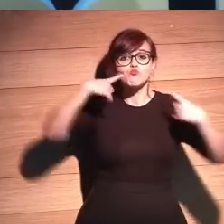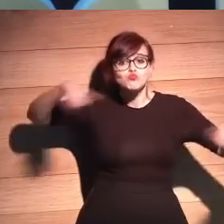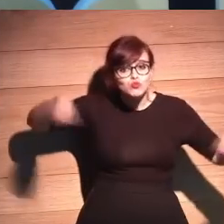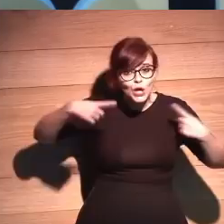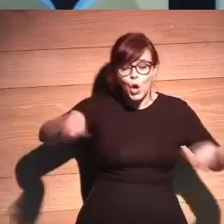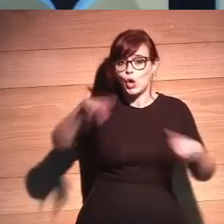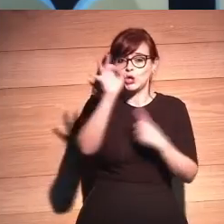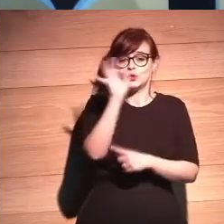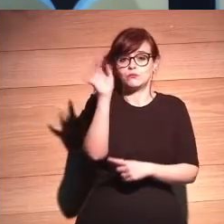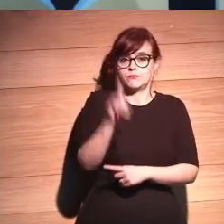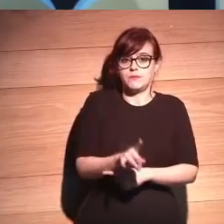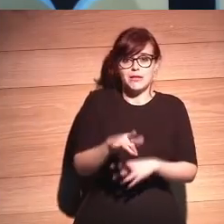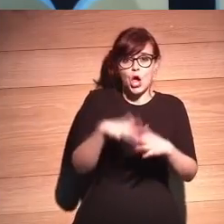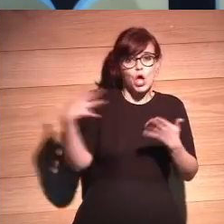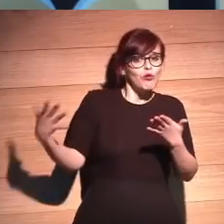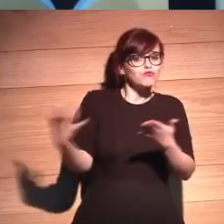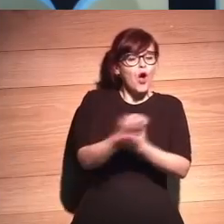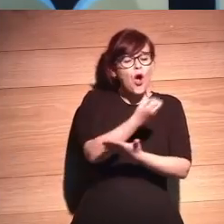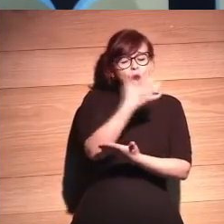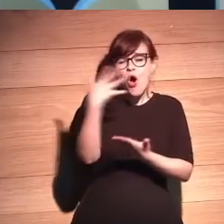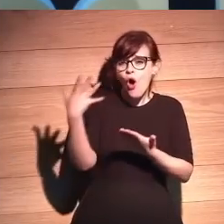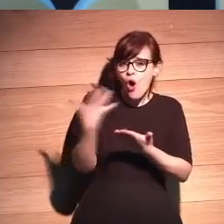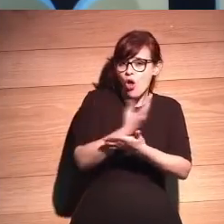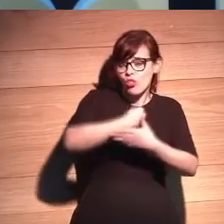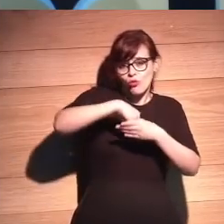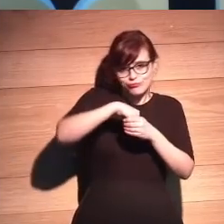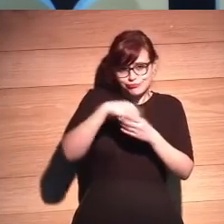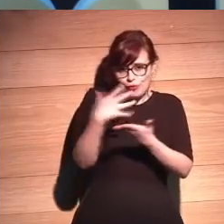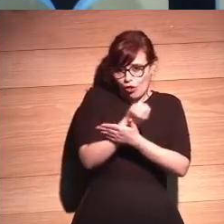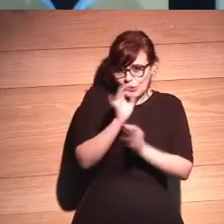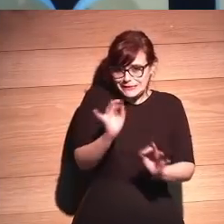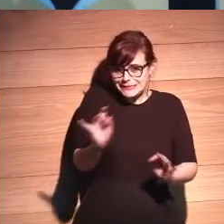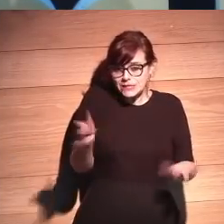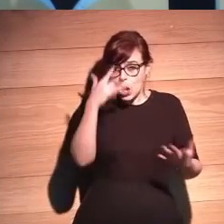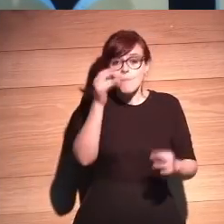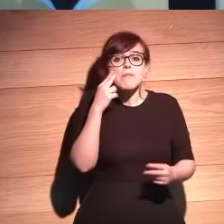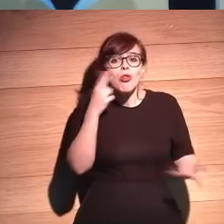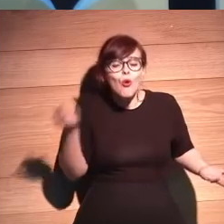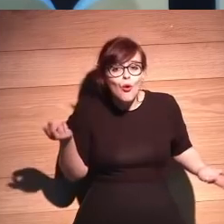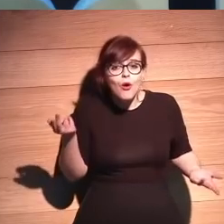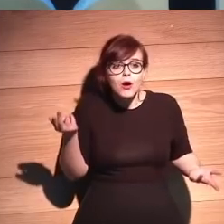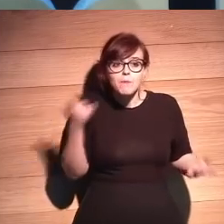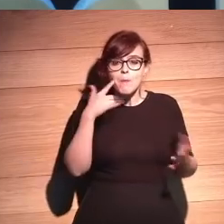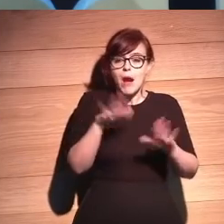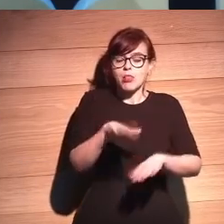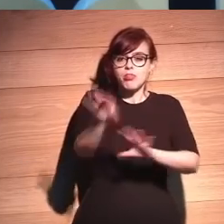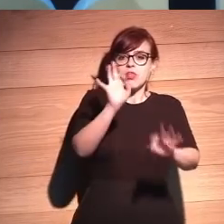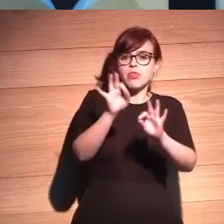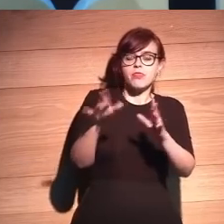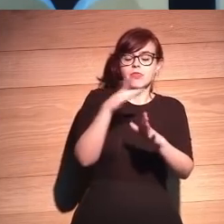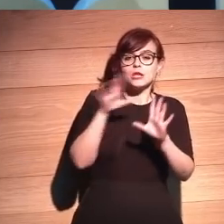músicos, todos, todos, claro que sí, claro, qué miedo hay a la co-decisión, ¿no?